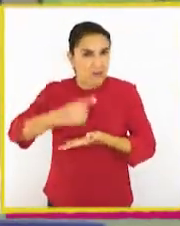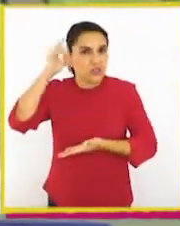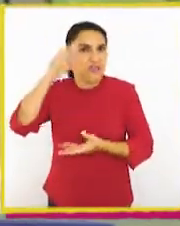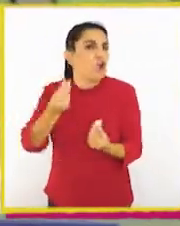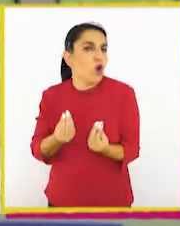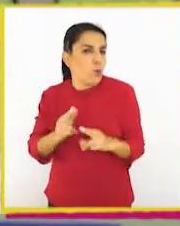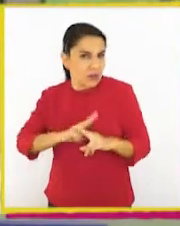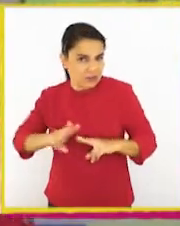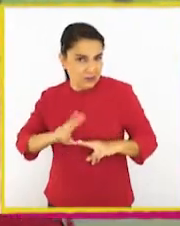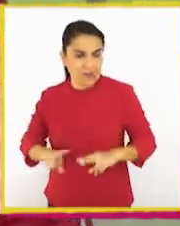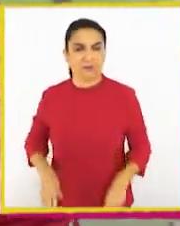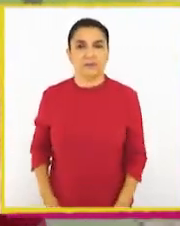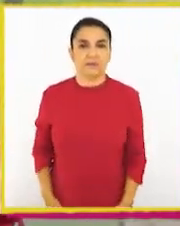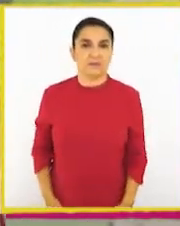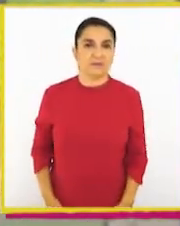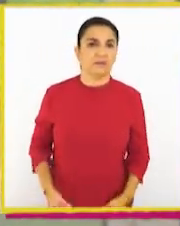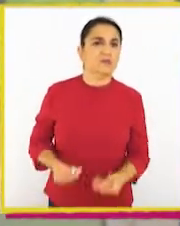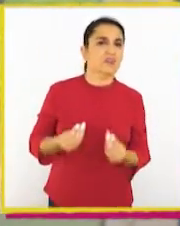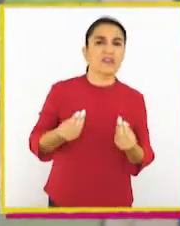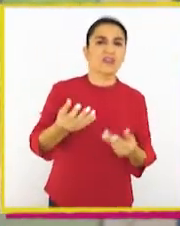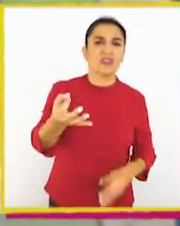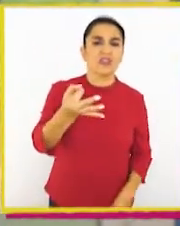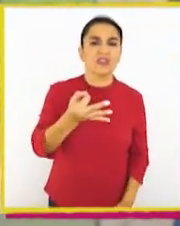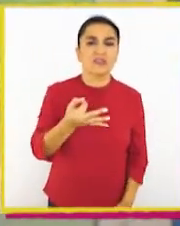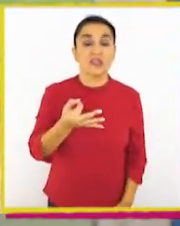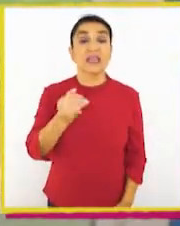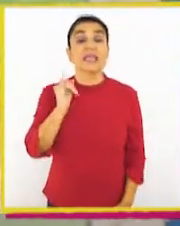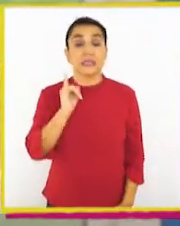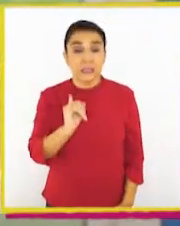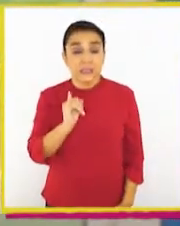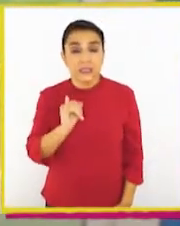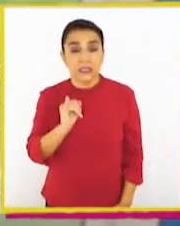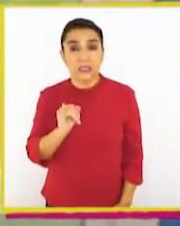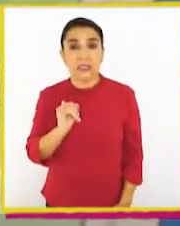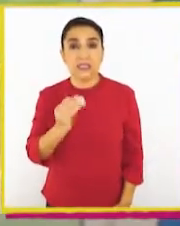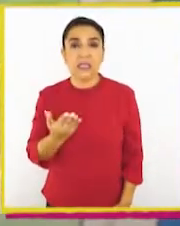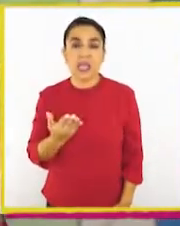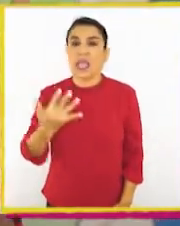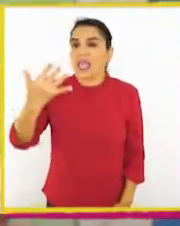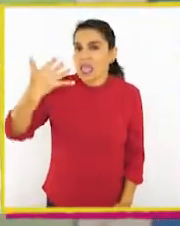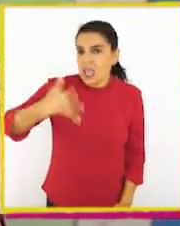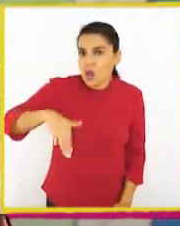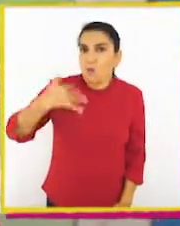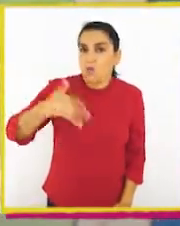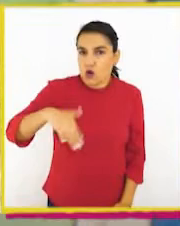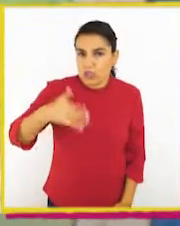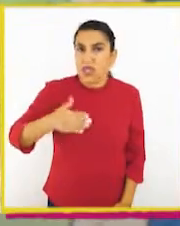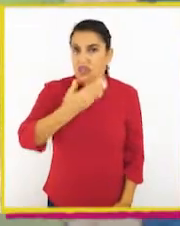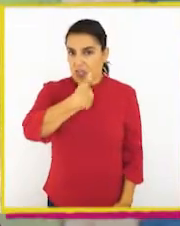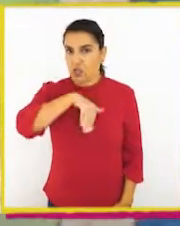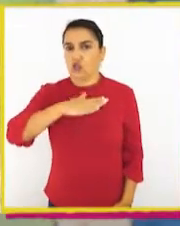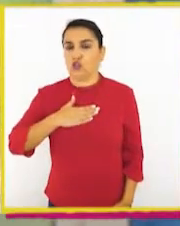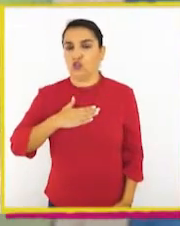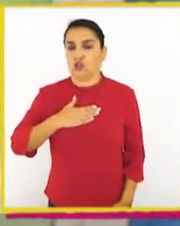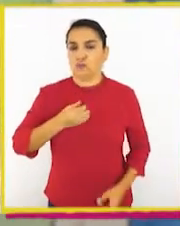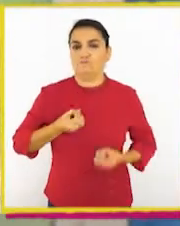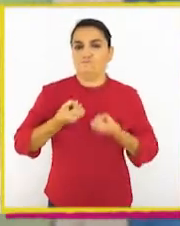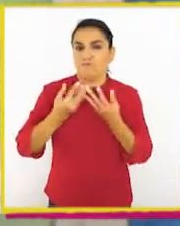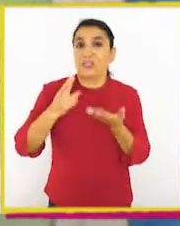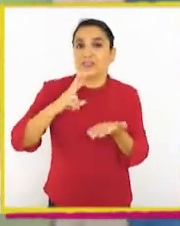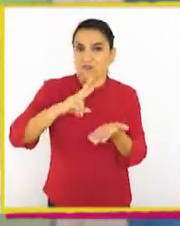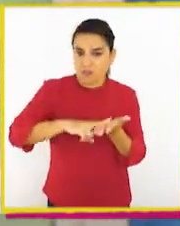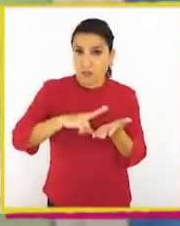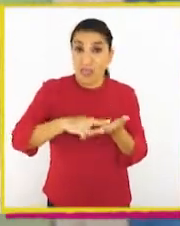saber cómo actuar. ¿Qué dicen? Sí, claro. Es muy importante que seamos honestos.